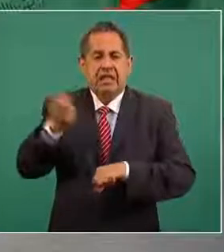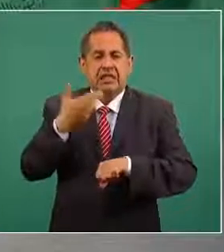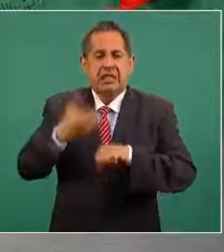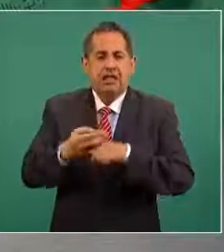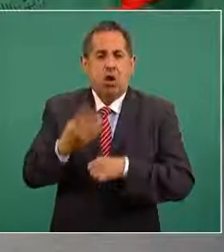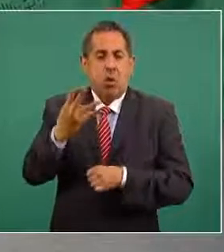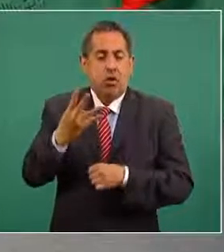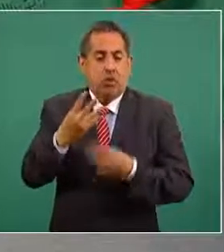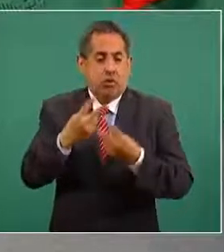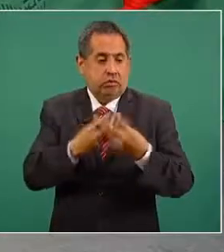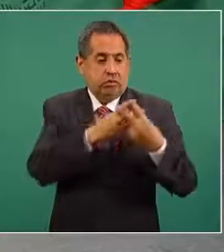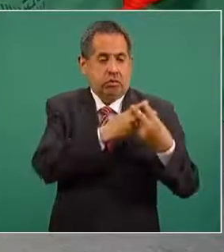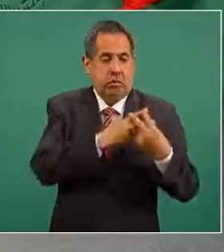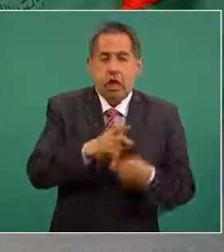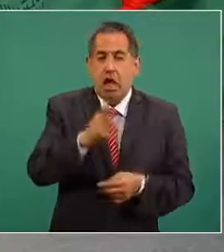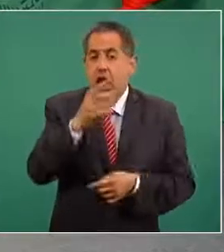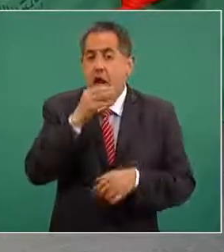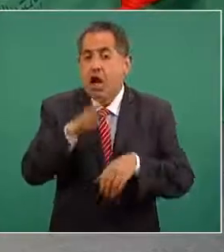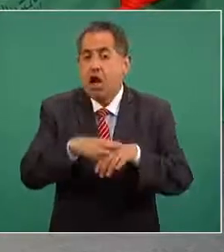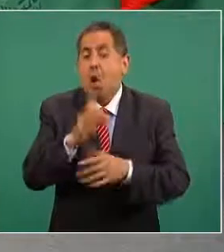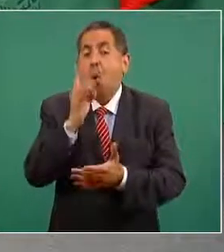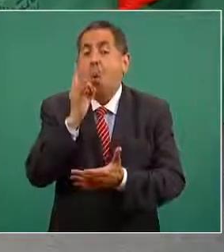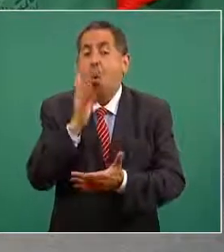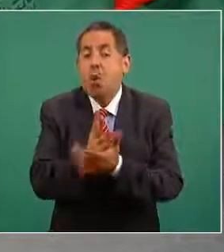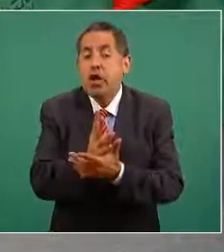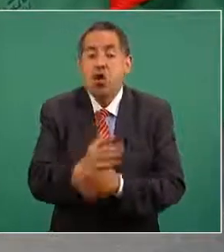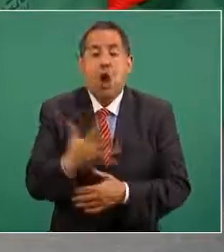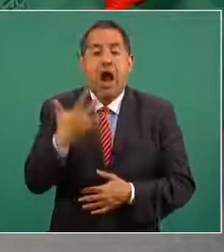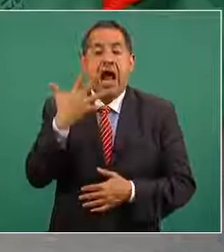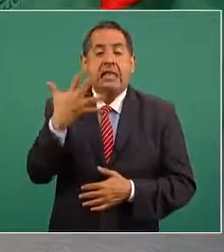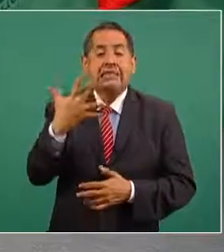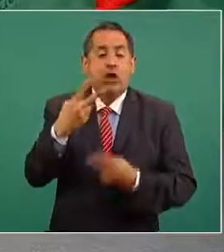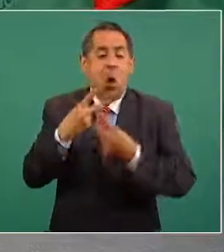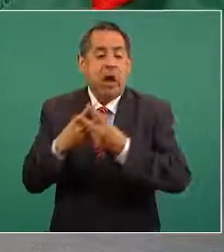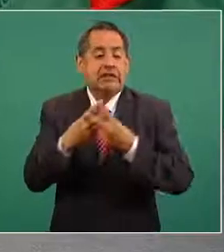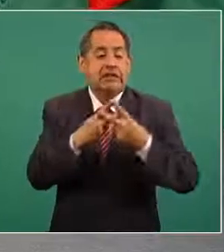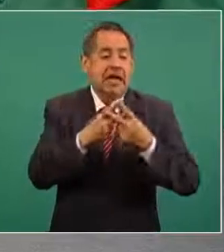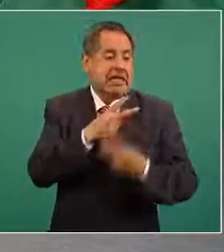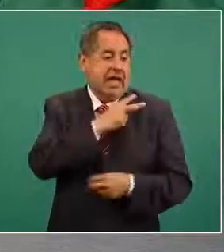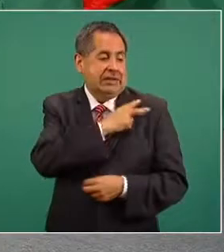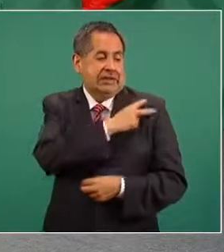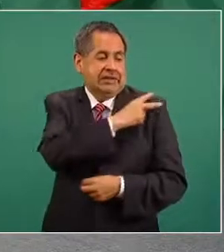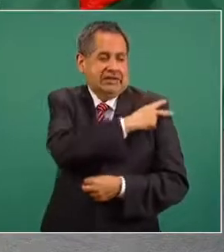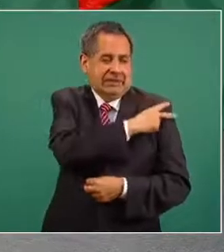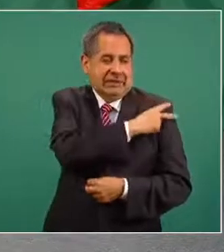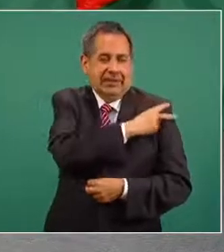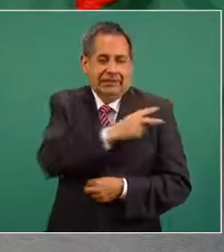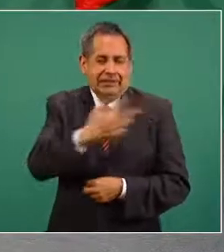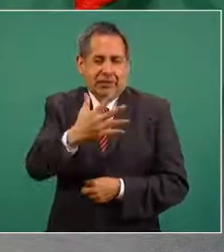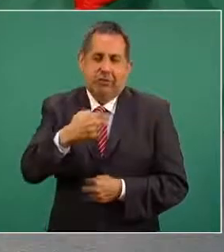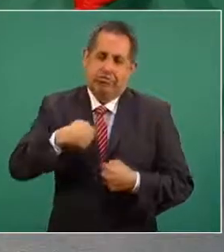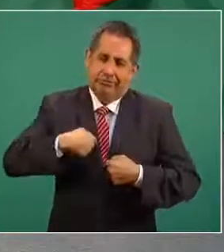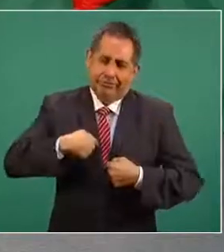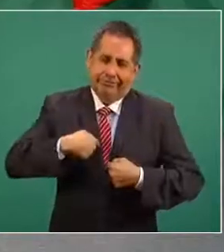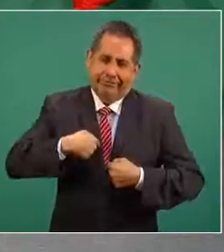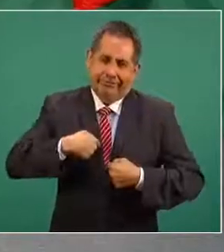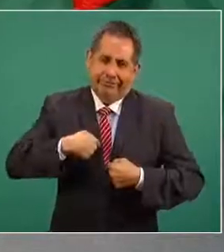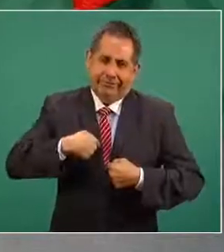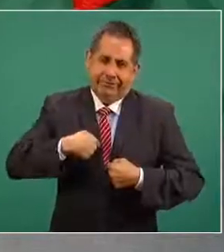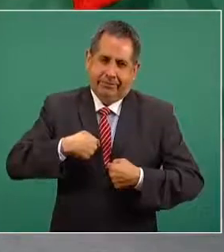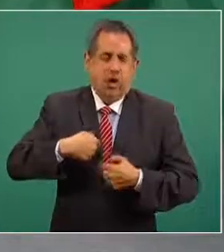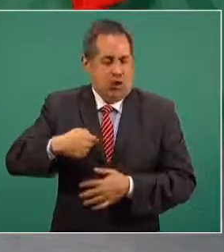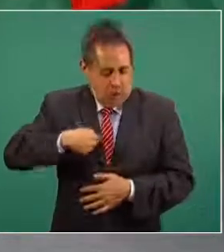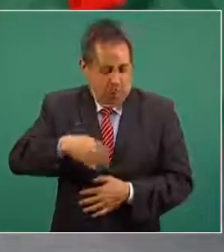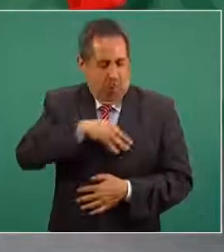y el que tiene las cinco estrellas entonces pues no le hace yo lo yo acepto si pudo el del cinco